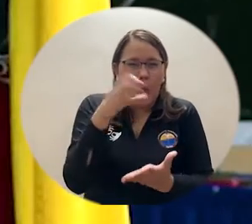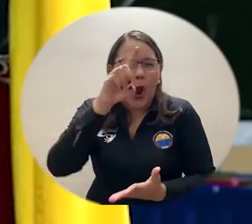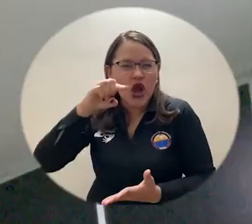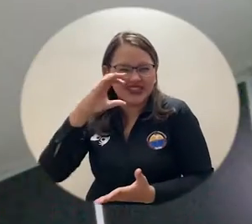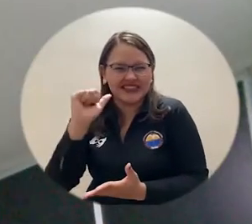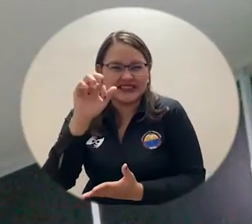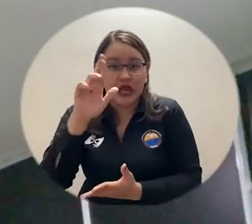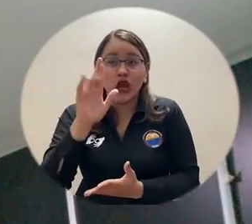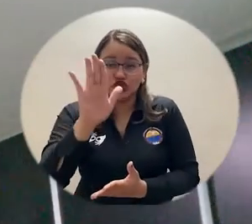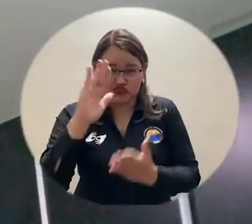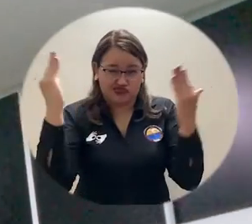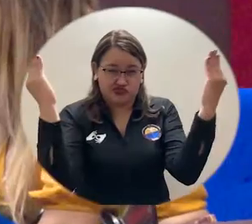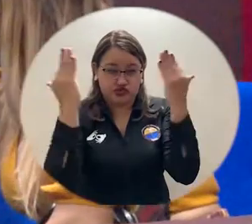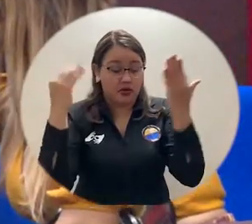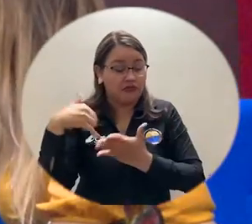programa de cine audiovisual.